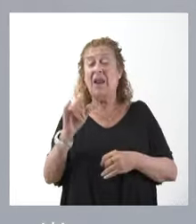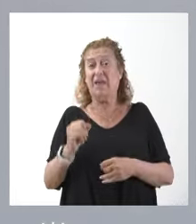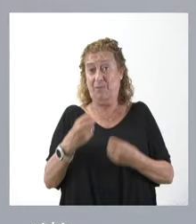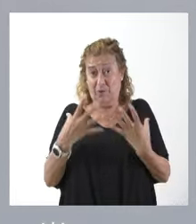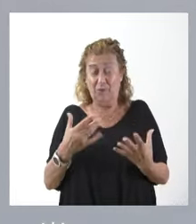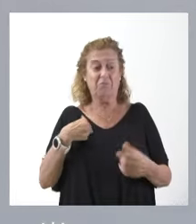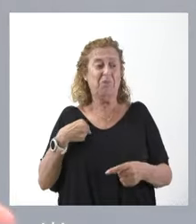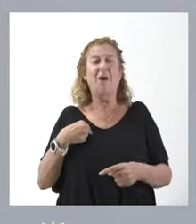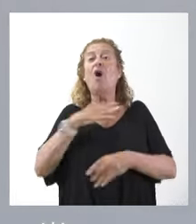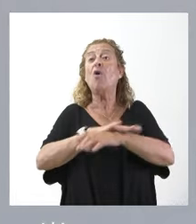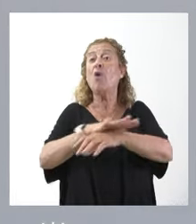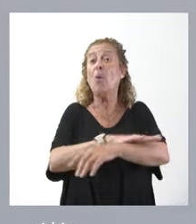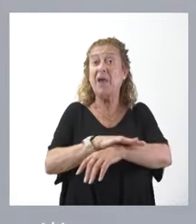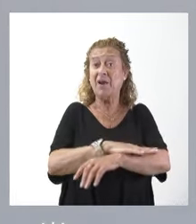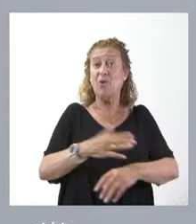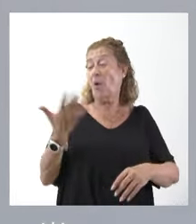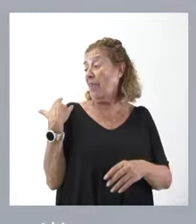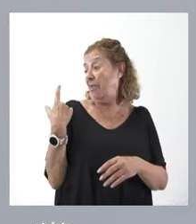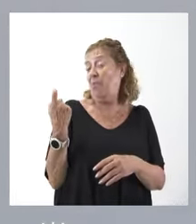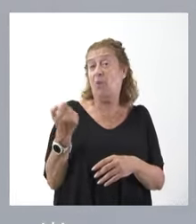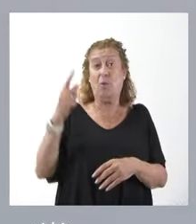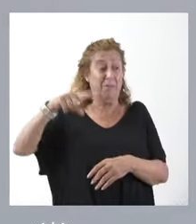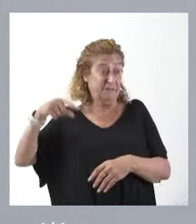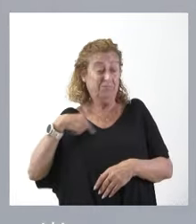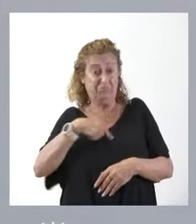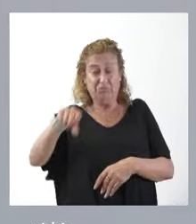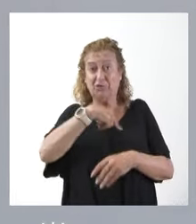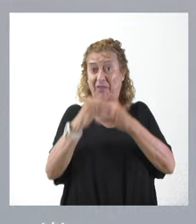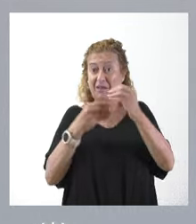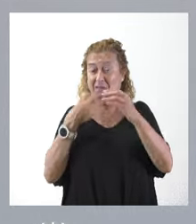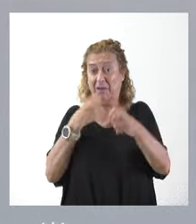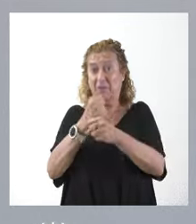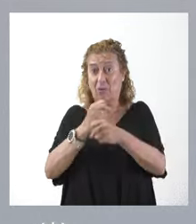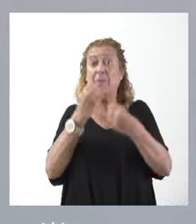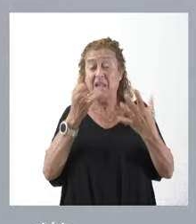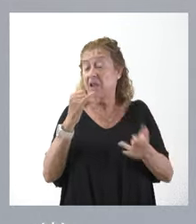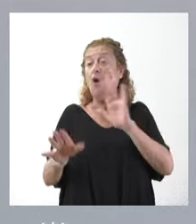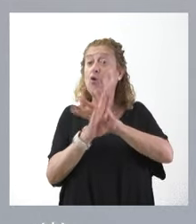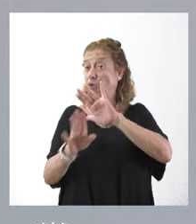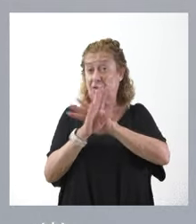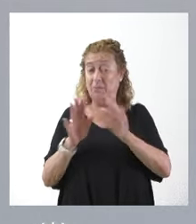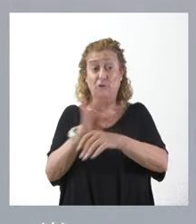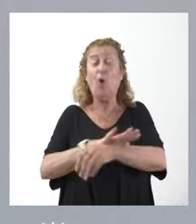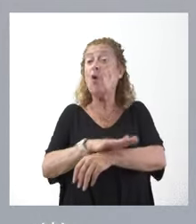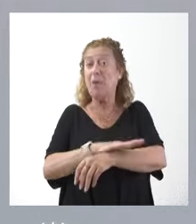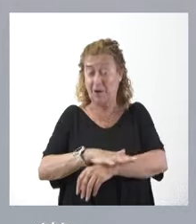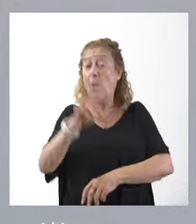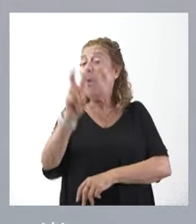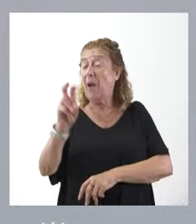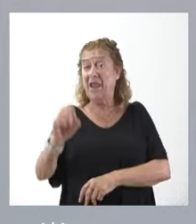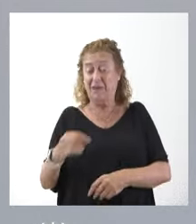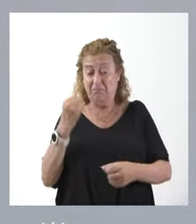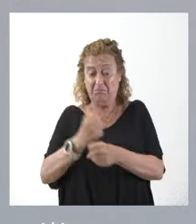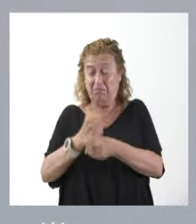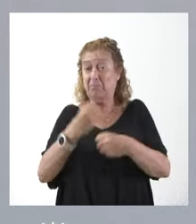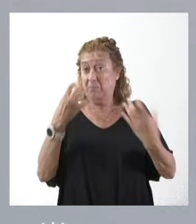gobierno útil y eficaz hace tan solo unos meses. Y seguimos siendo un gobierno útil y eficaz a día de